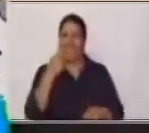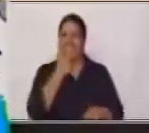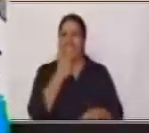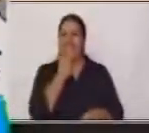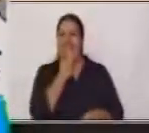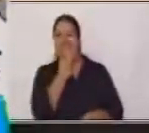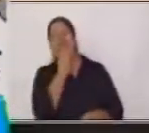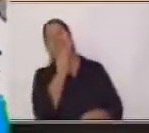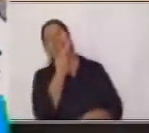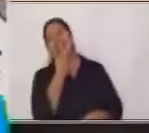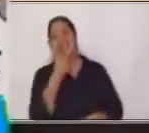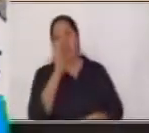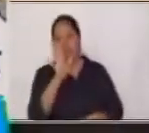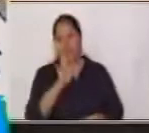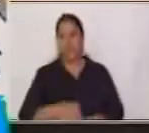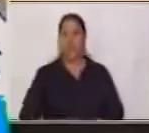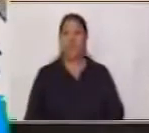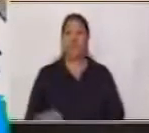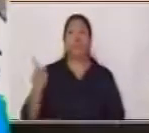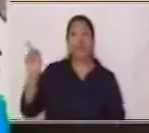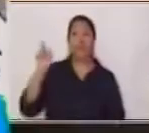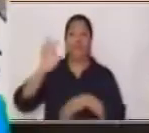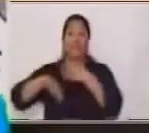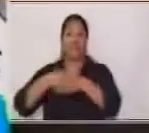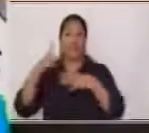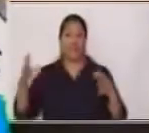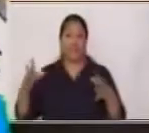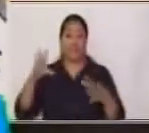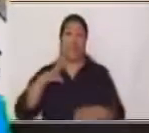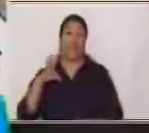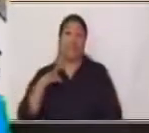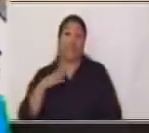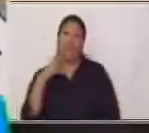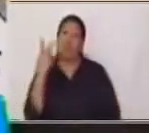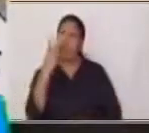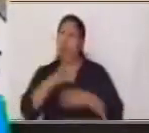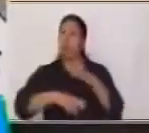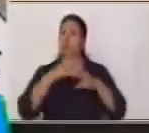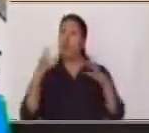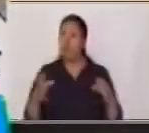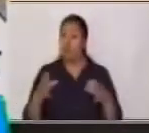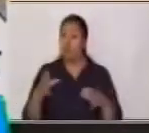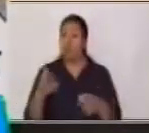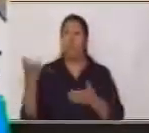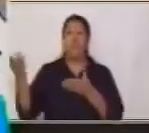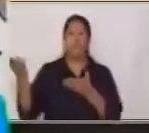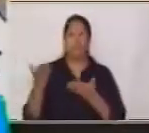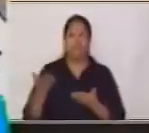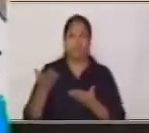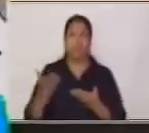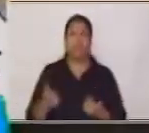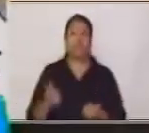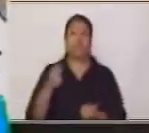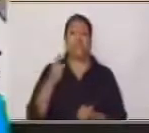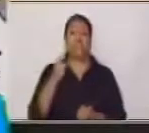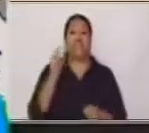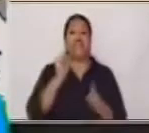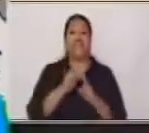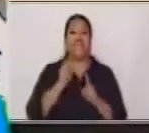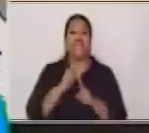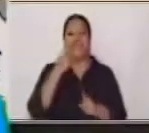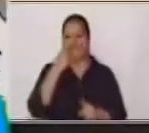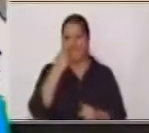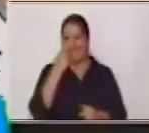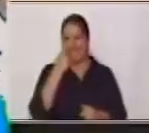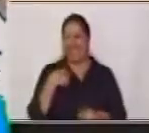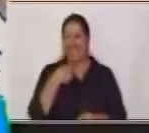Entre estas frutas Deliciosas Tenemos Dos frutas Que nos van a servir Para hacer un chiste Yo sé